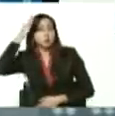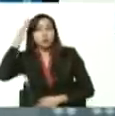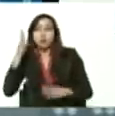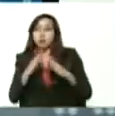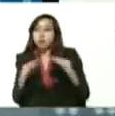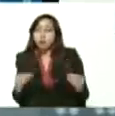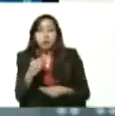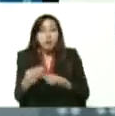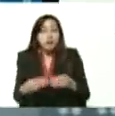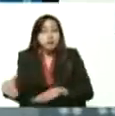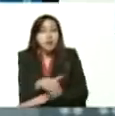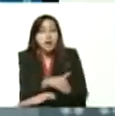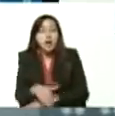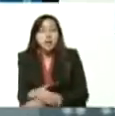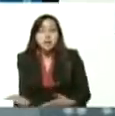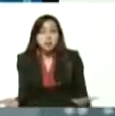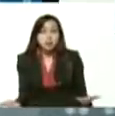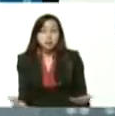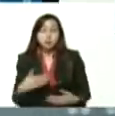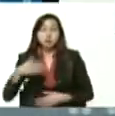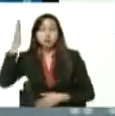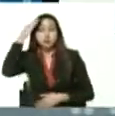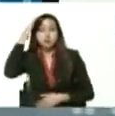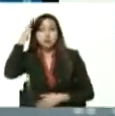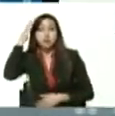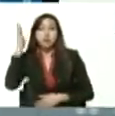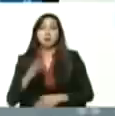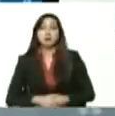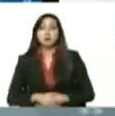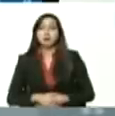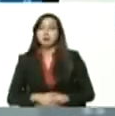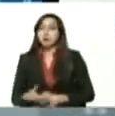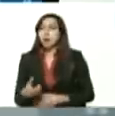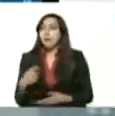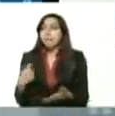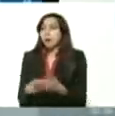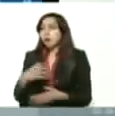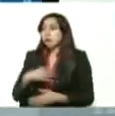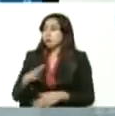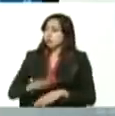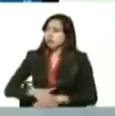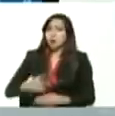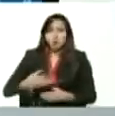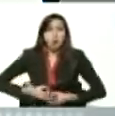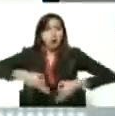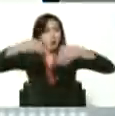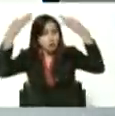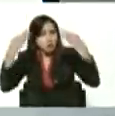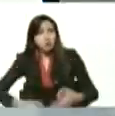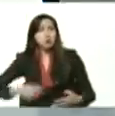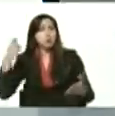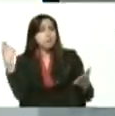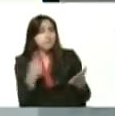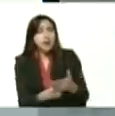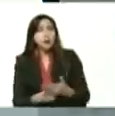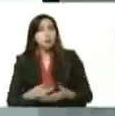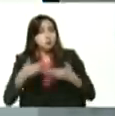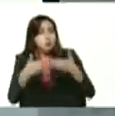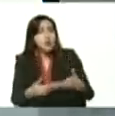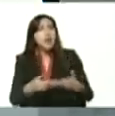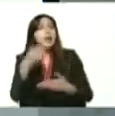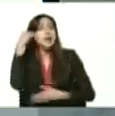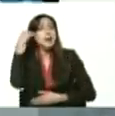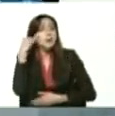pasa en la calle. No tenemos vuelto, ¿cómo que no tenemos vuelto? Te estoy pagando exacto el dinero y en Bolívar.